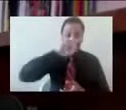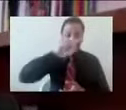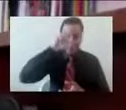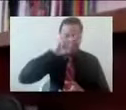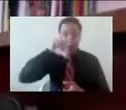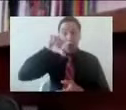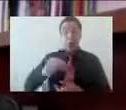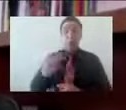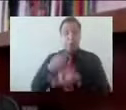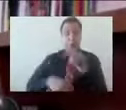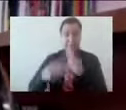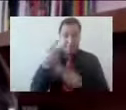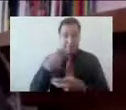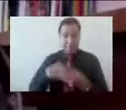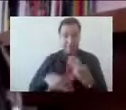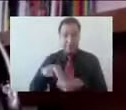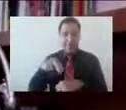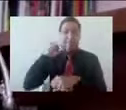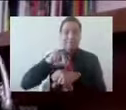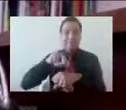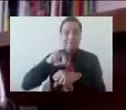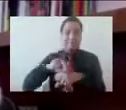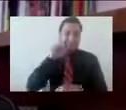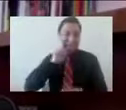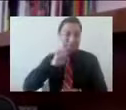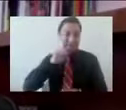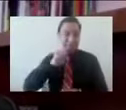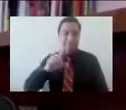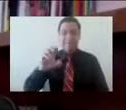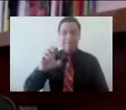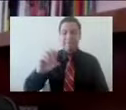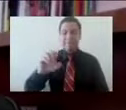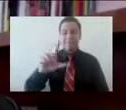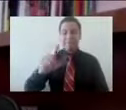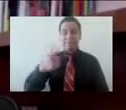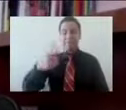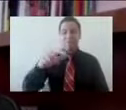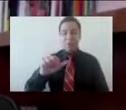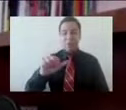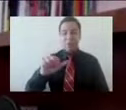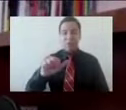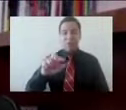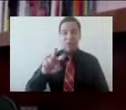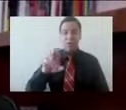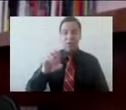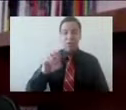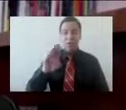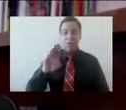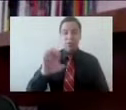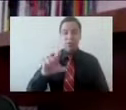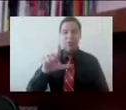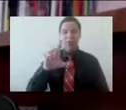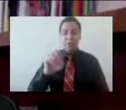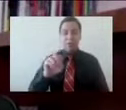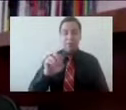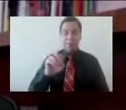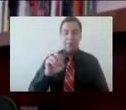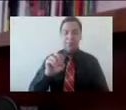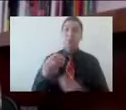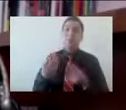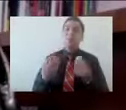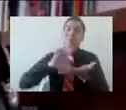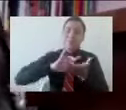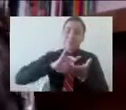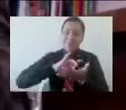nosotros, con la maestra Olga Marina Robelo Zarza. Doctor Maestra Robelo, muchas gracias por